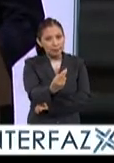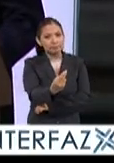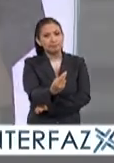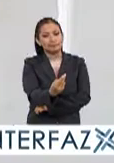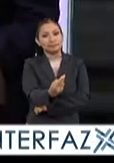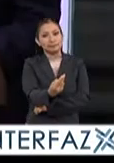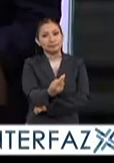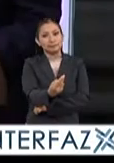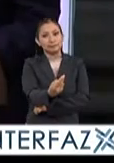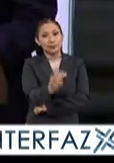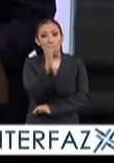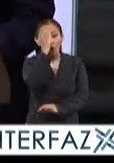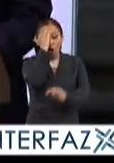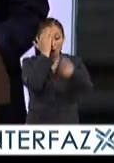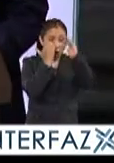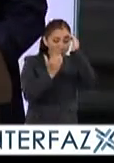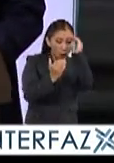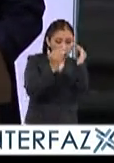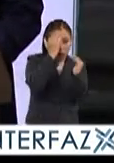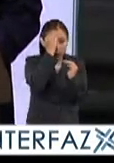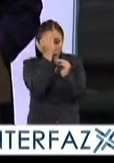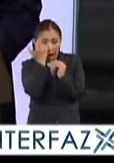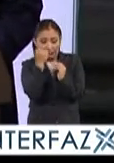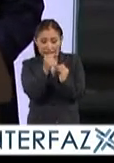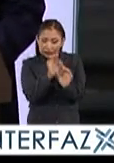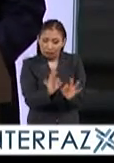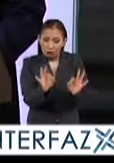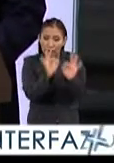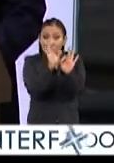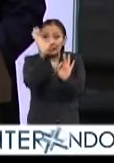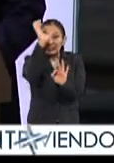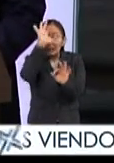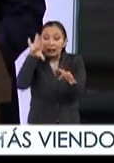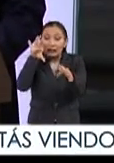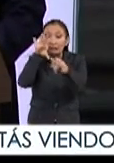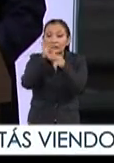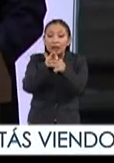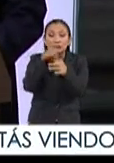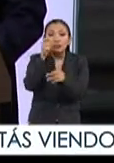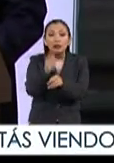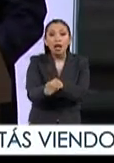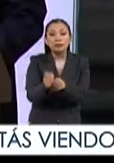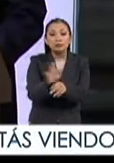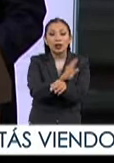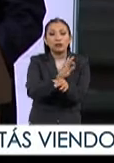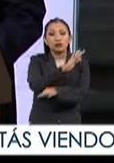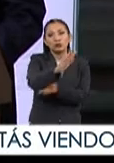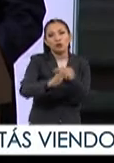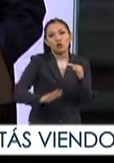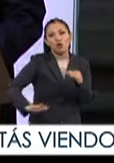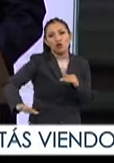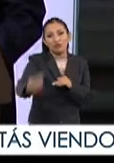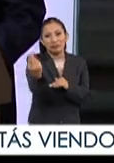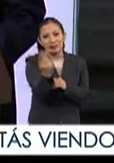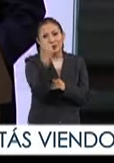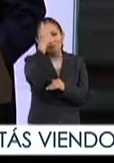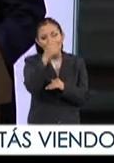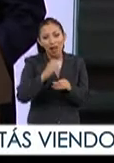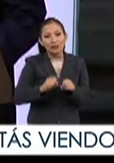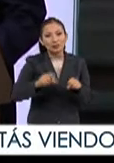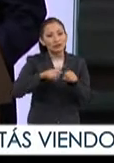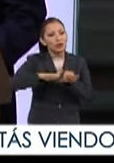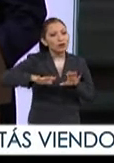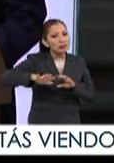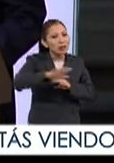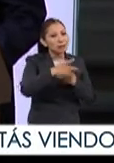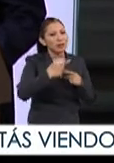El conocimiento producto principal de la ciencia constituye un bien público indispensable para la sociedad